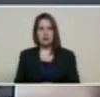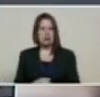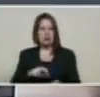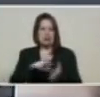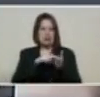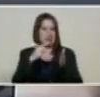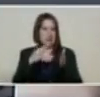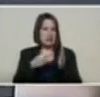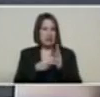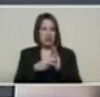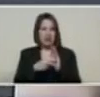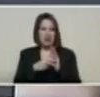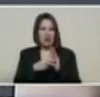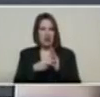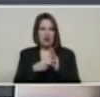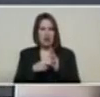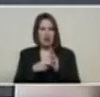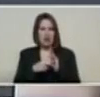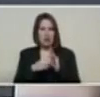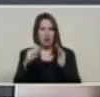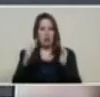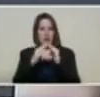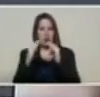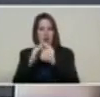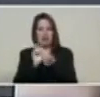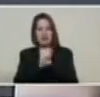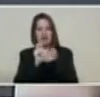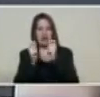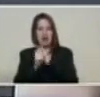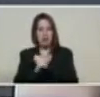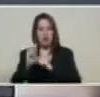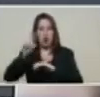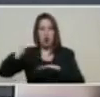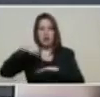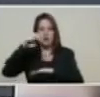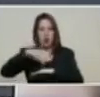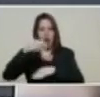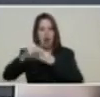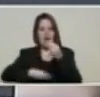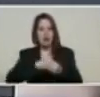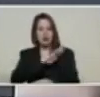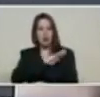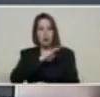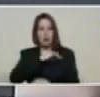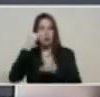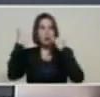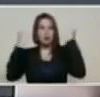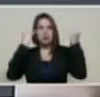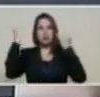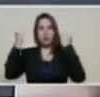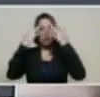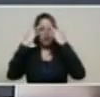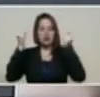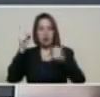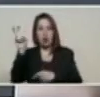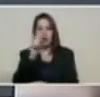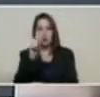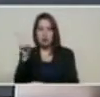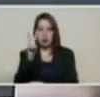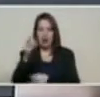importancia tener un blockchain nacional hecho con conocimiento nacional más de Venezuela